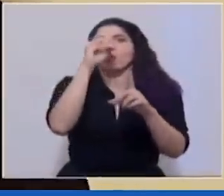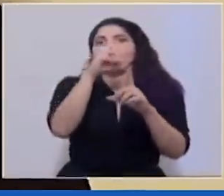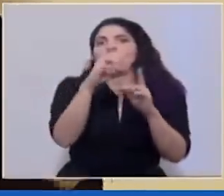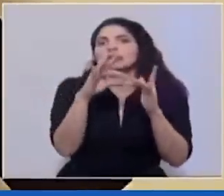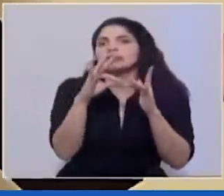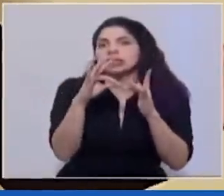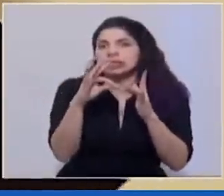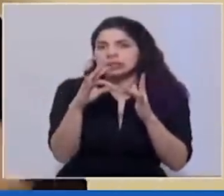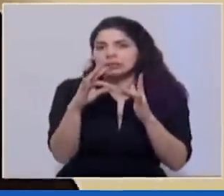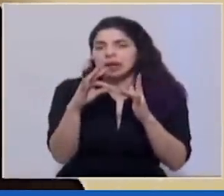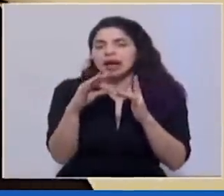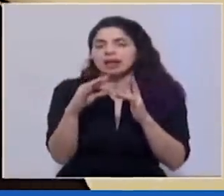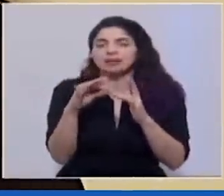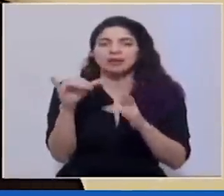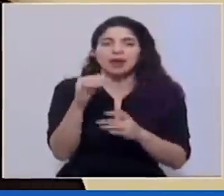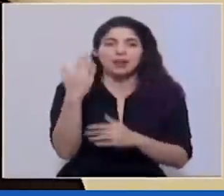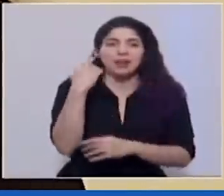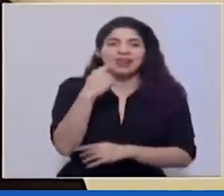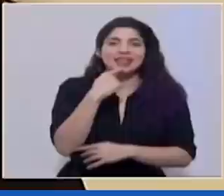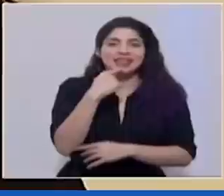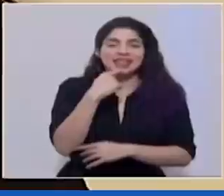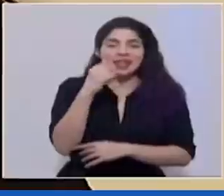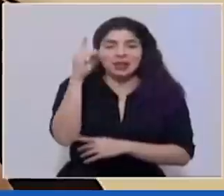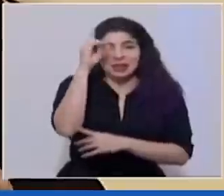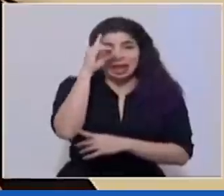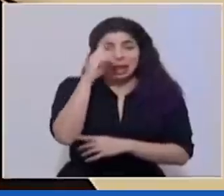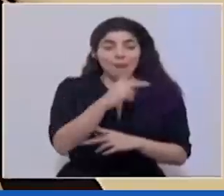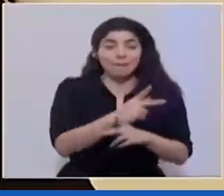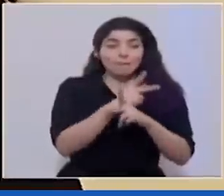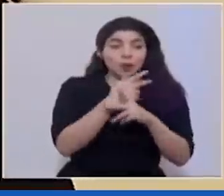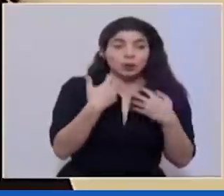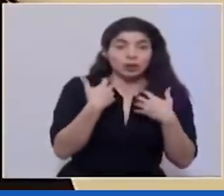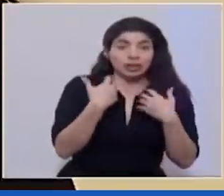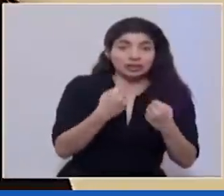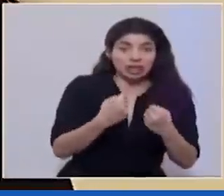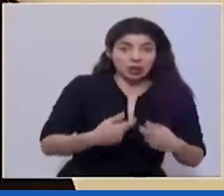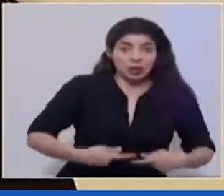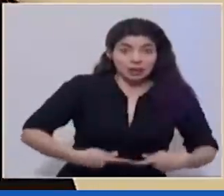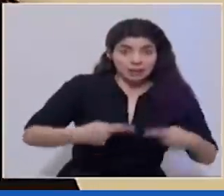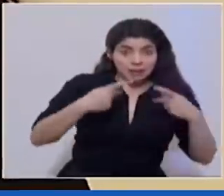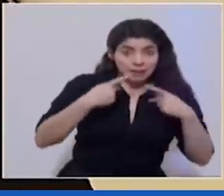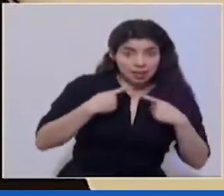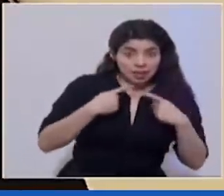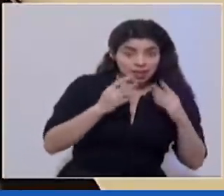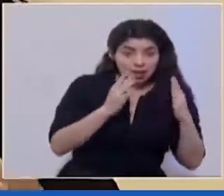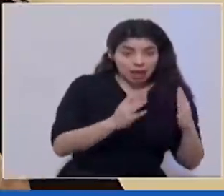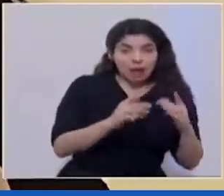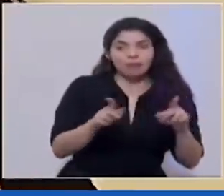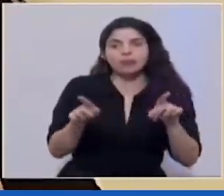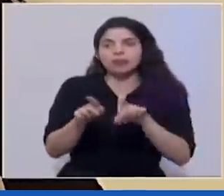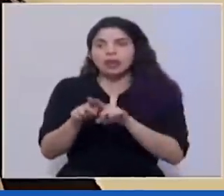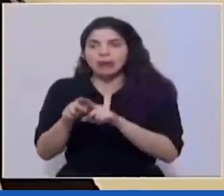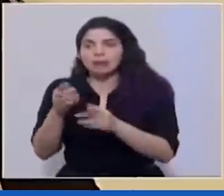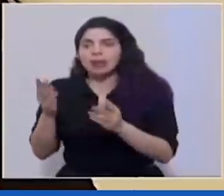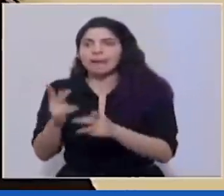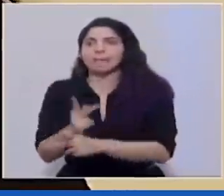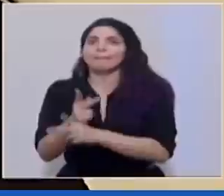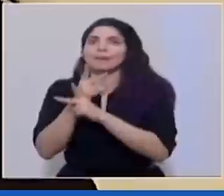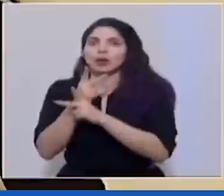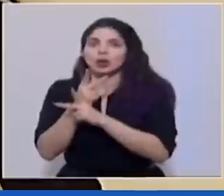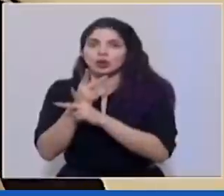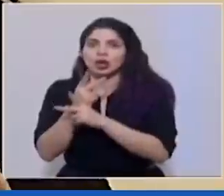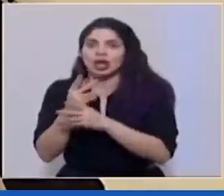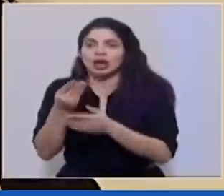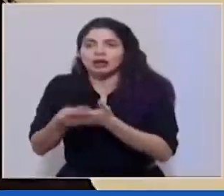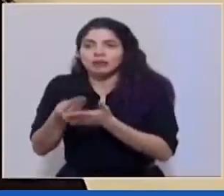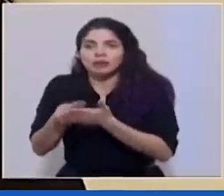son como bien menciona Daniel siempre proteger la salud y la vida pero por otro lado también compatibilizarlo con proteger los medios de